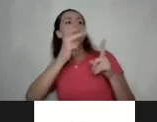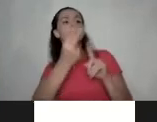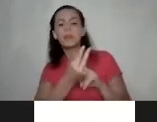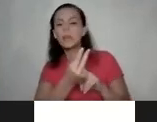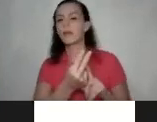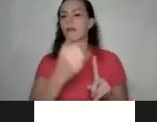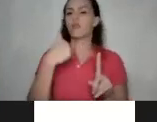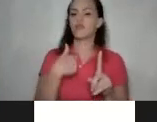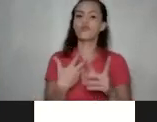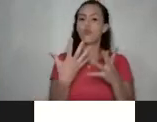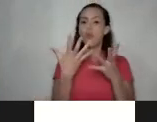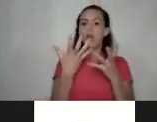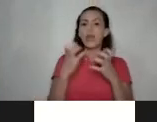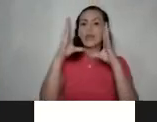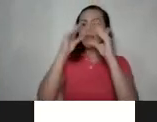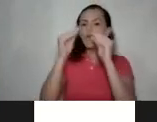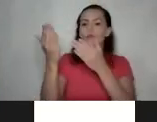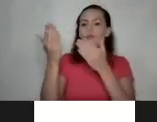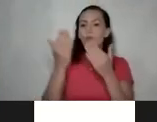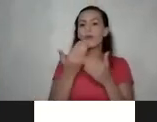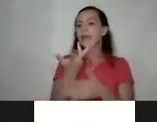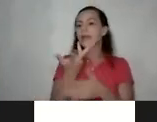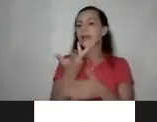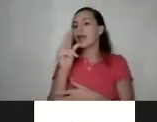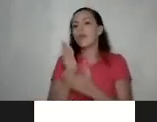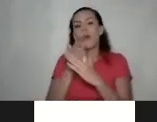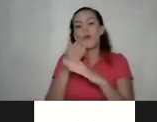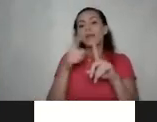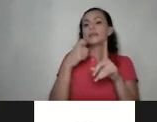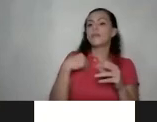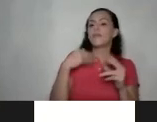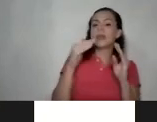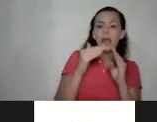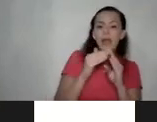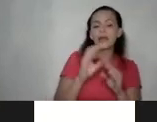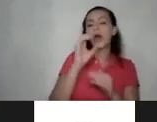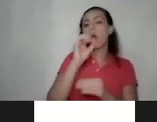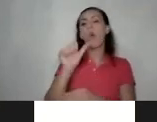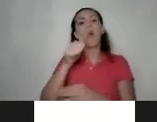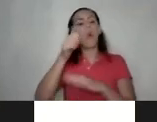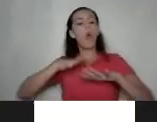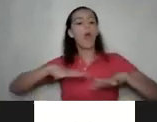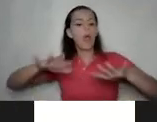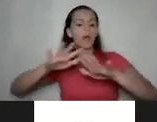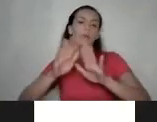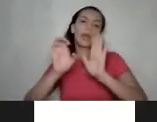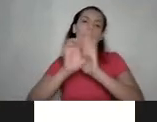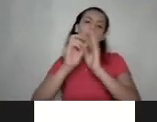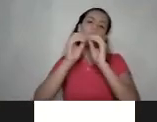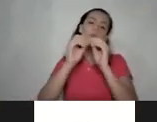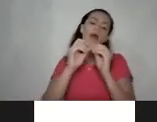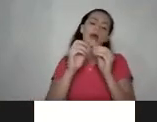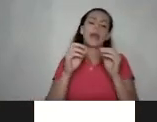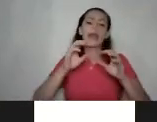espacio digamos más recreativo entonces yo creo que una de las grandes estrategias es que hayan